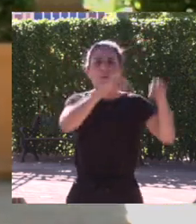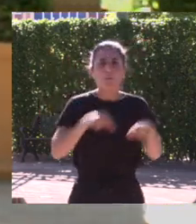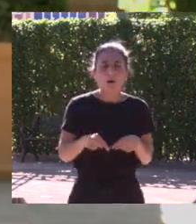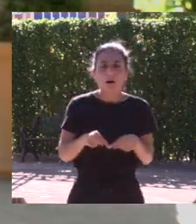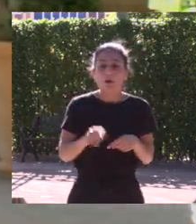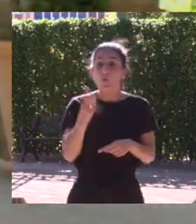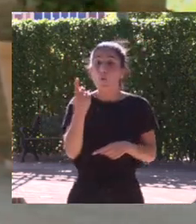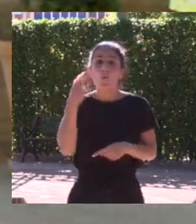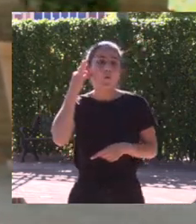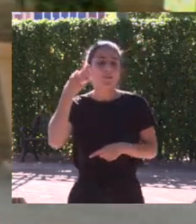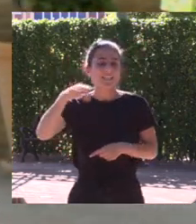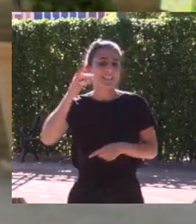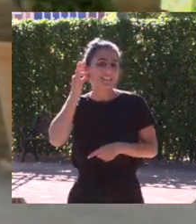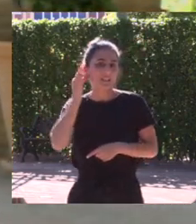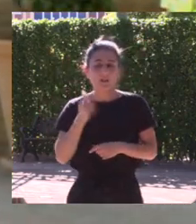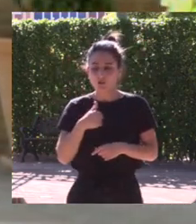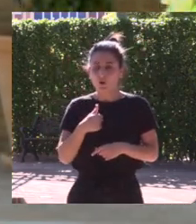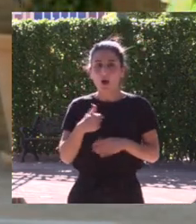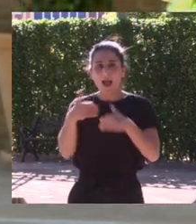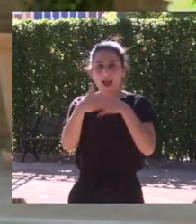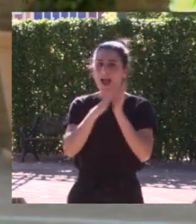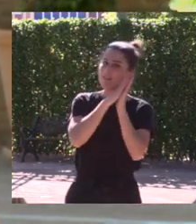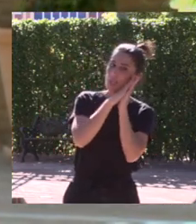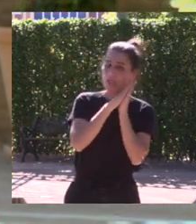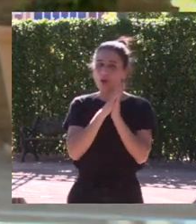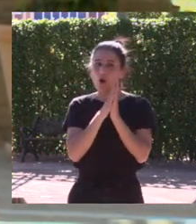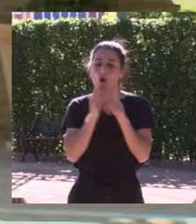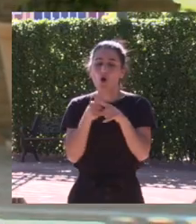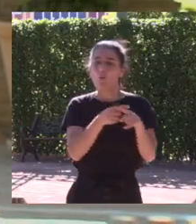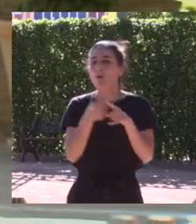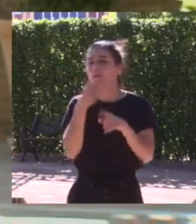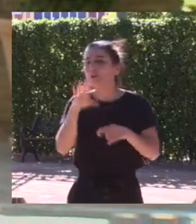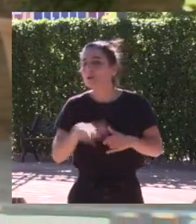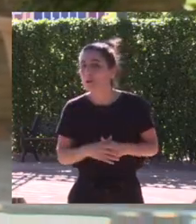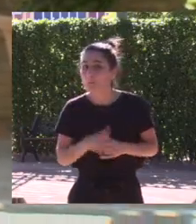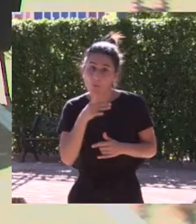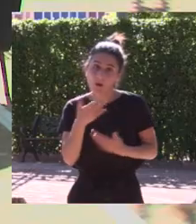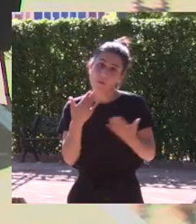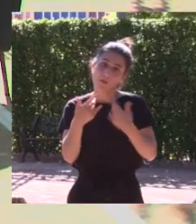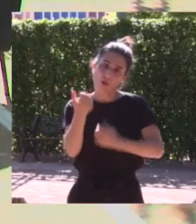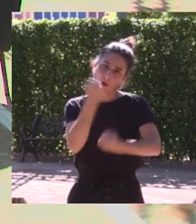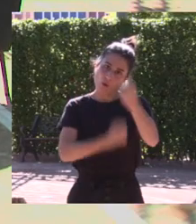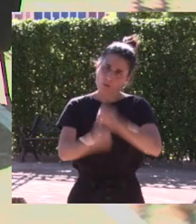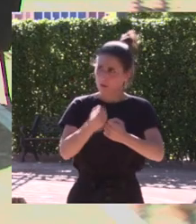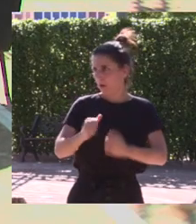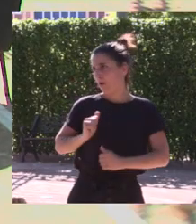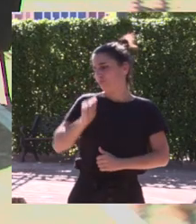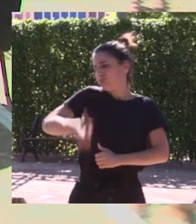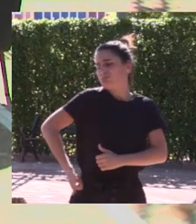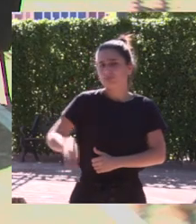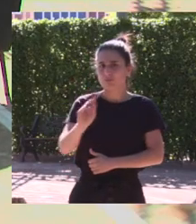a compartir la habitación? Evidentemente estamos hablando de presupuestos muy modestos que no puedes ir a